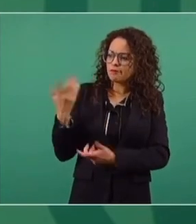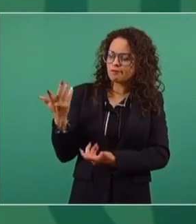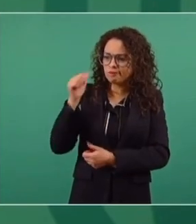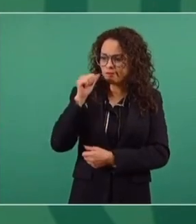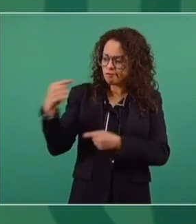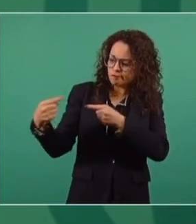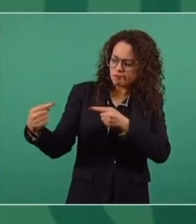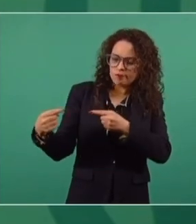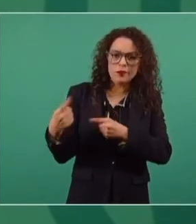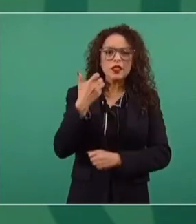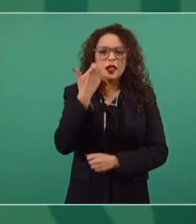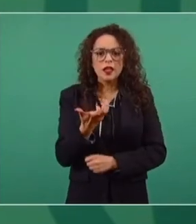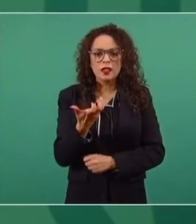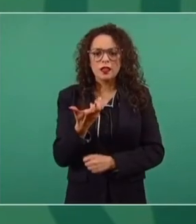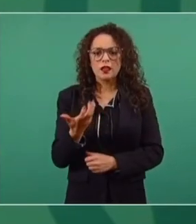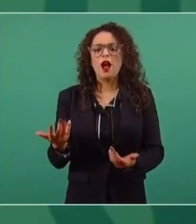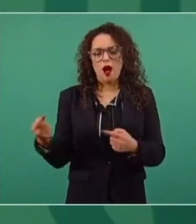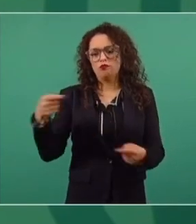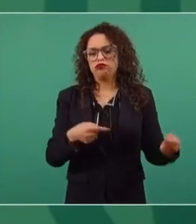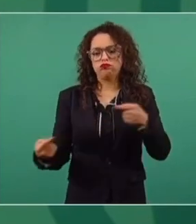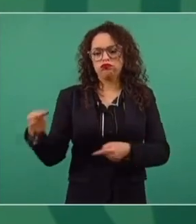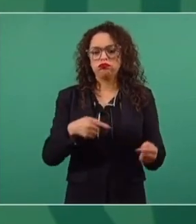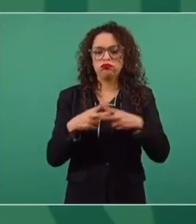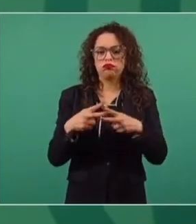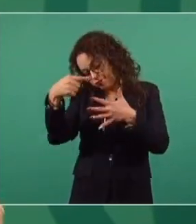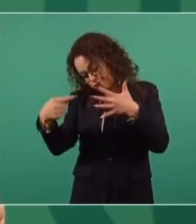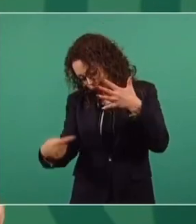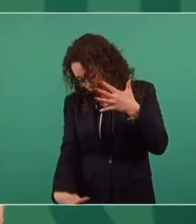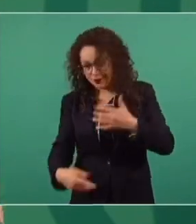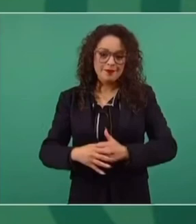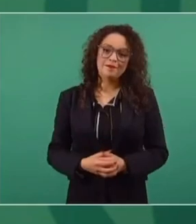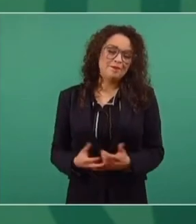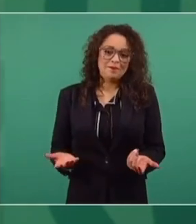poner a pelear a Marcelo con Claudia.